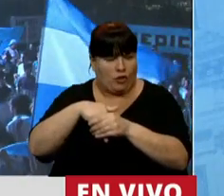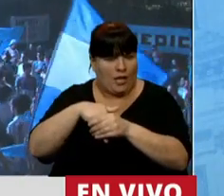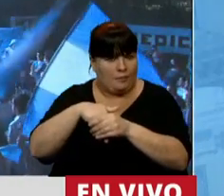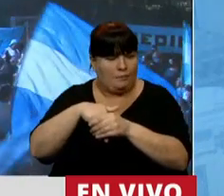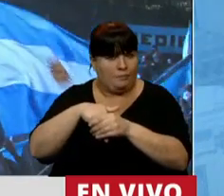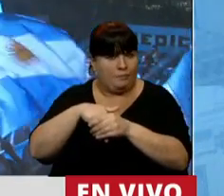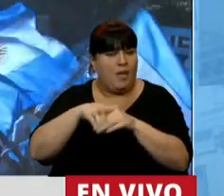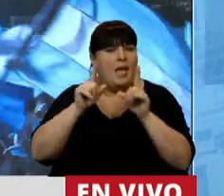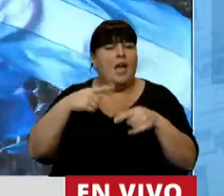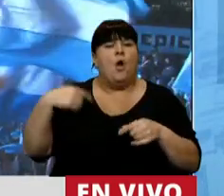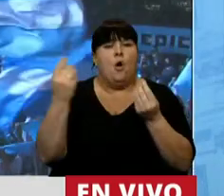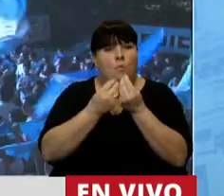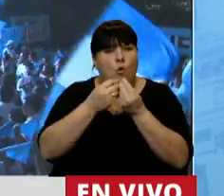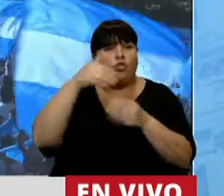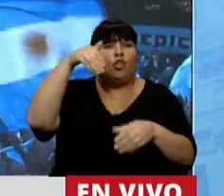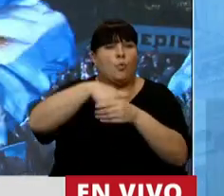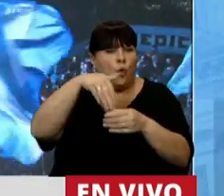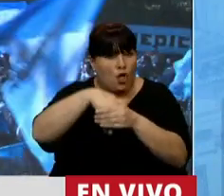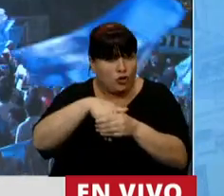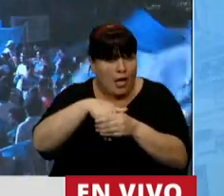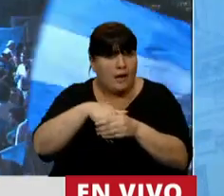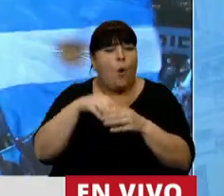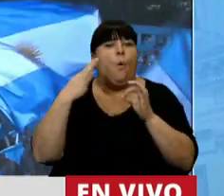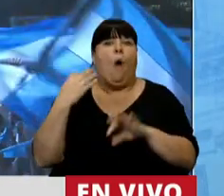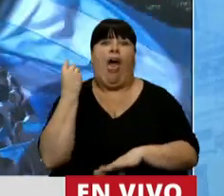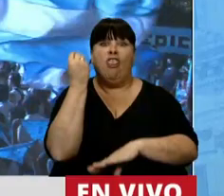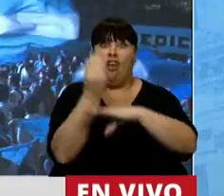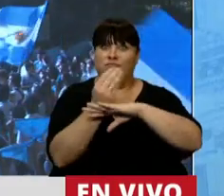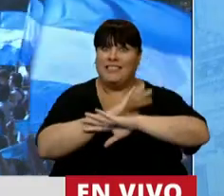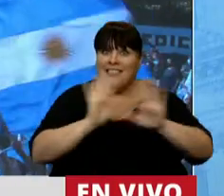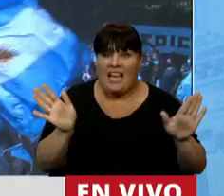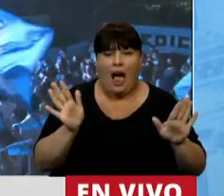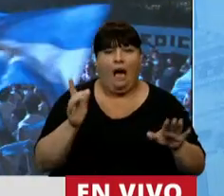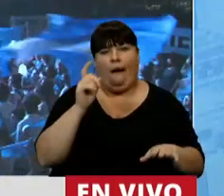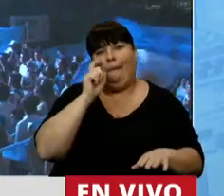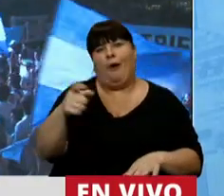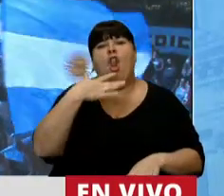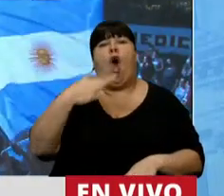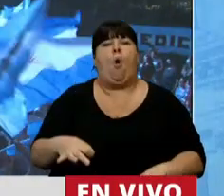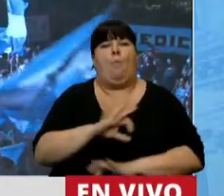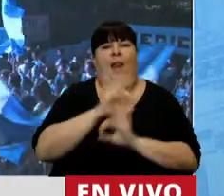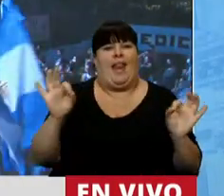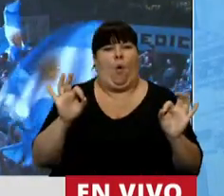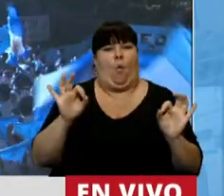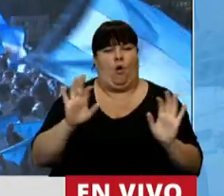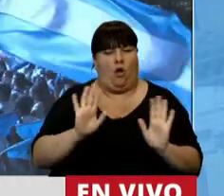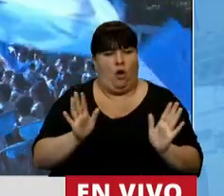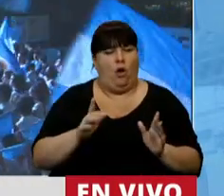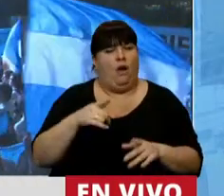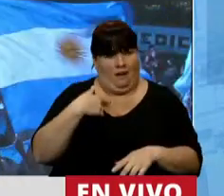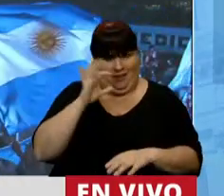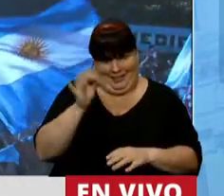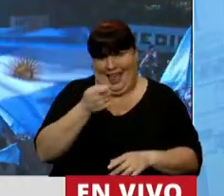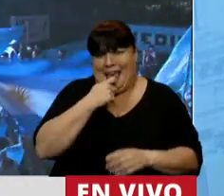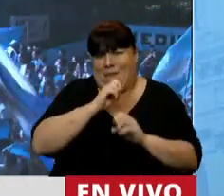que son electos, cuando llegan a su cargo, no cumplen los compromisos asumidos. Y tenemos un